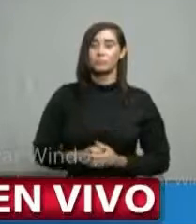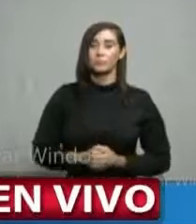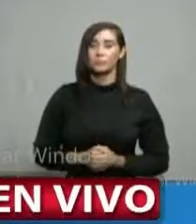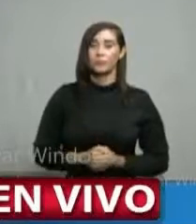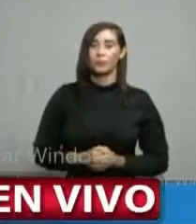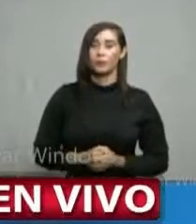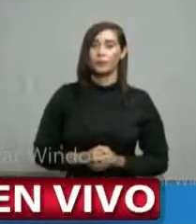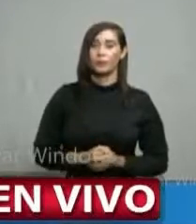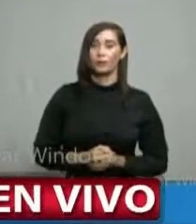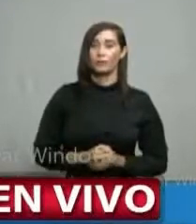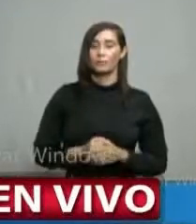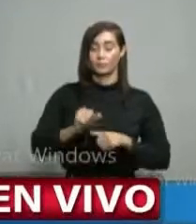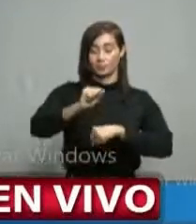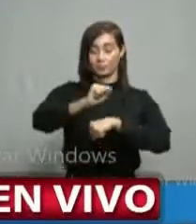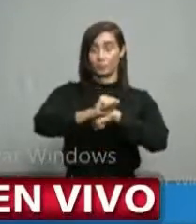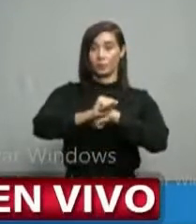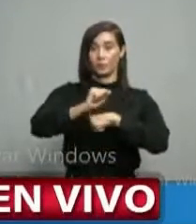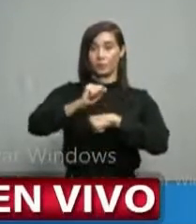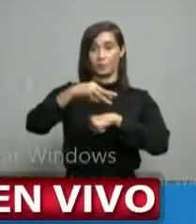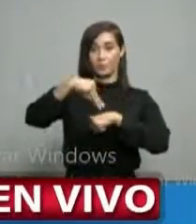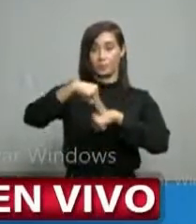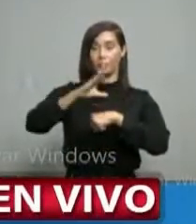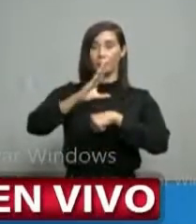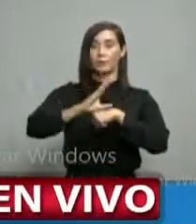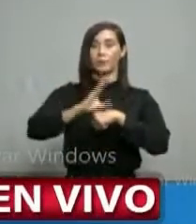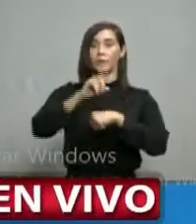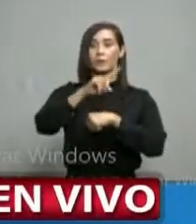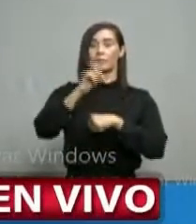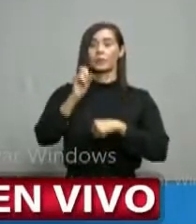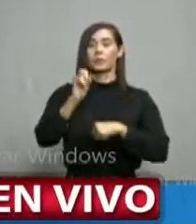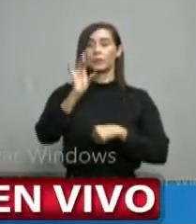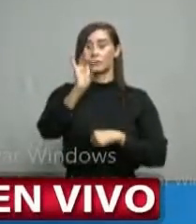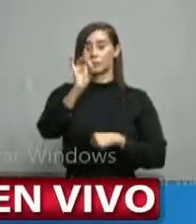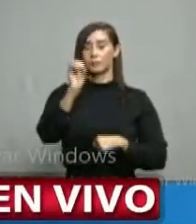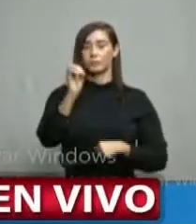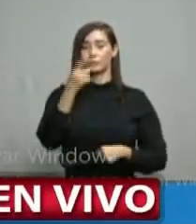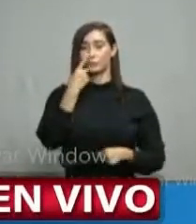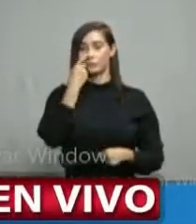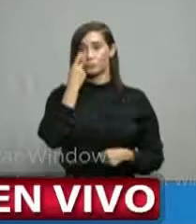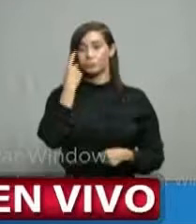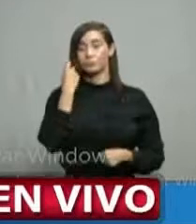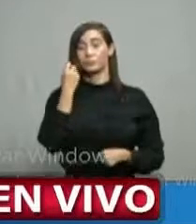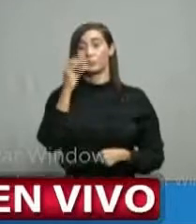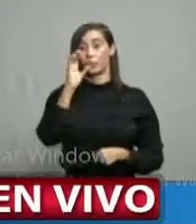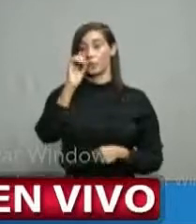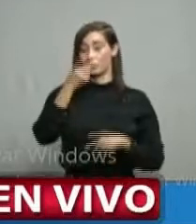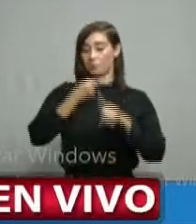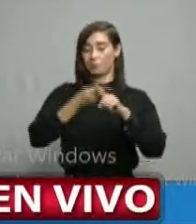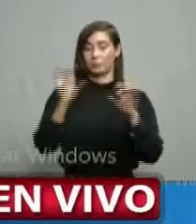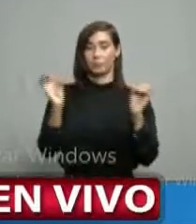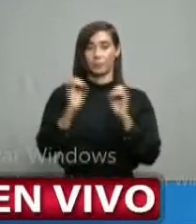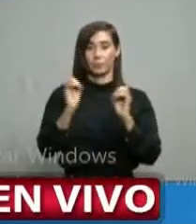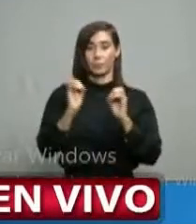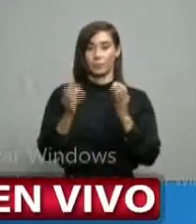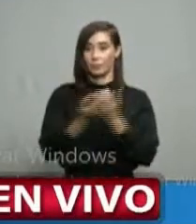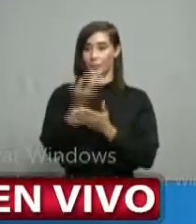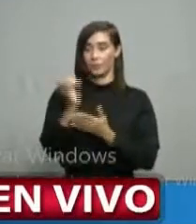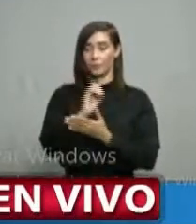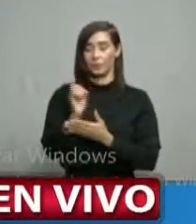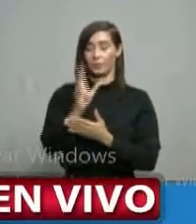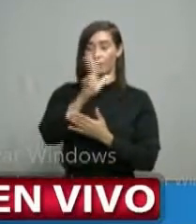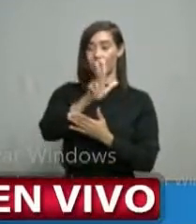Montecristi, 180 pruebas realizadas, 0 casos nuevos, 0